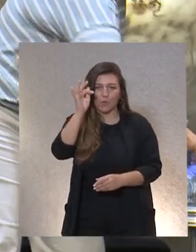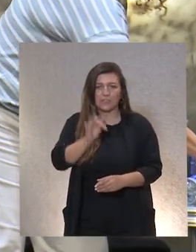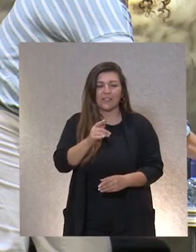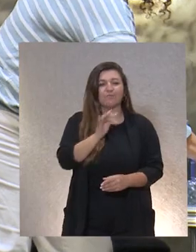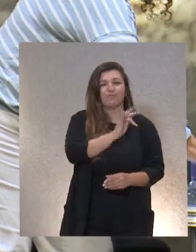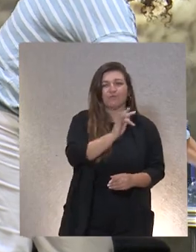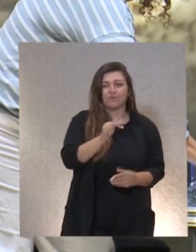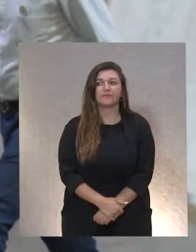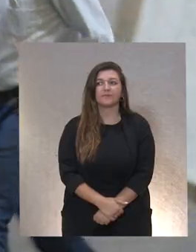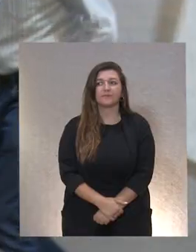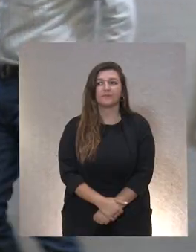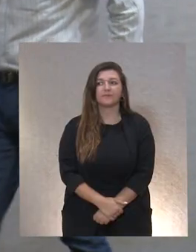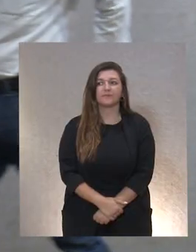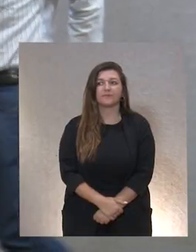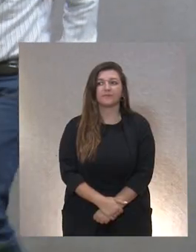vuestro turno adelante